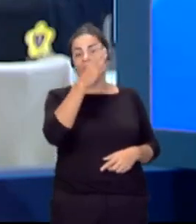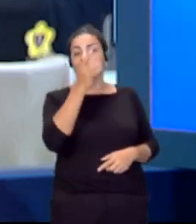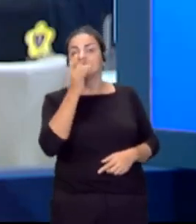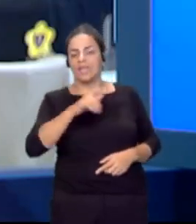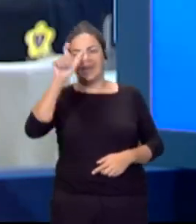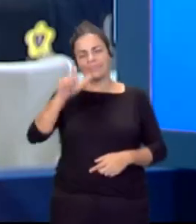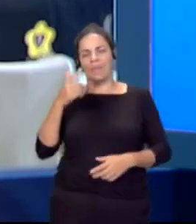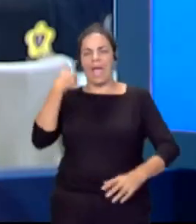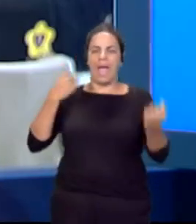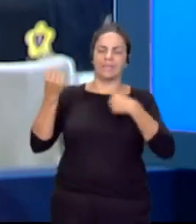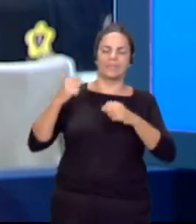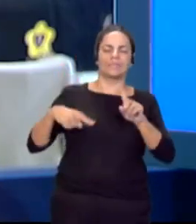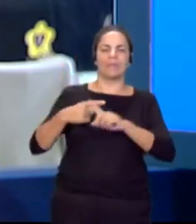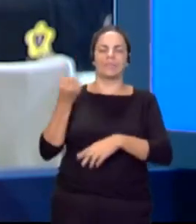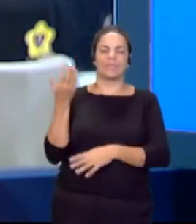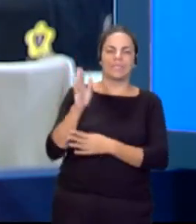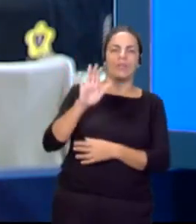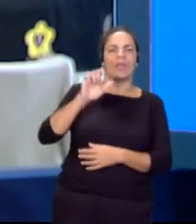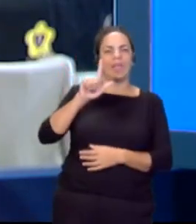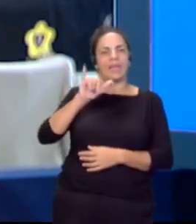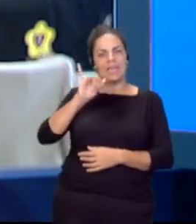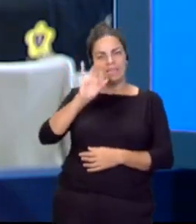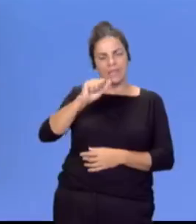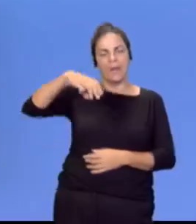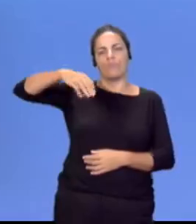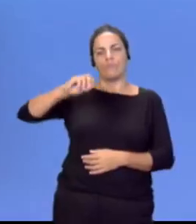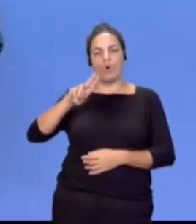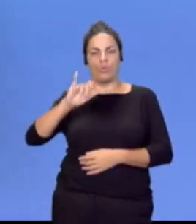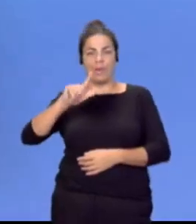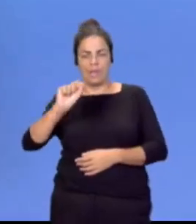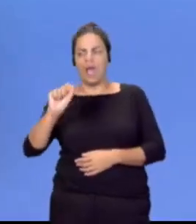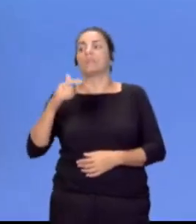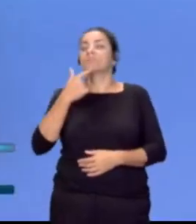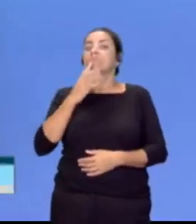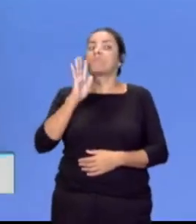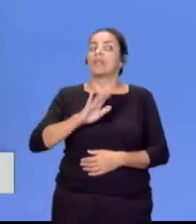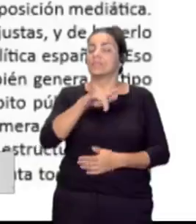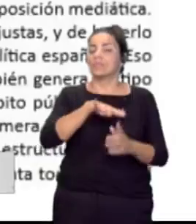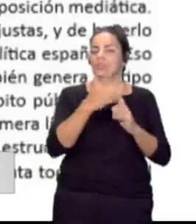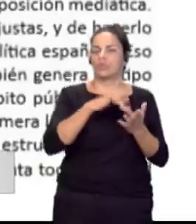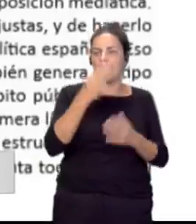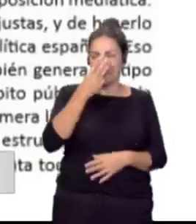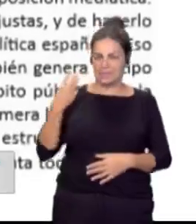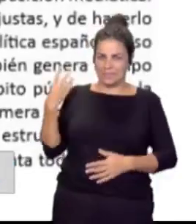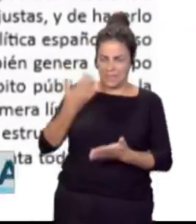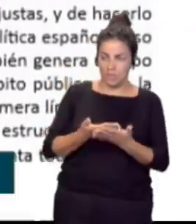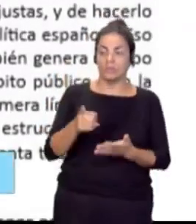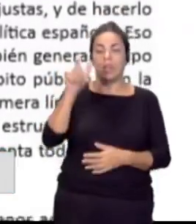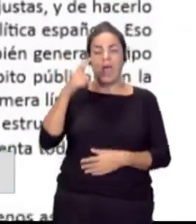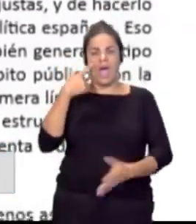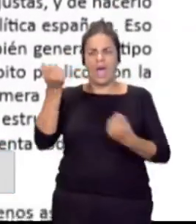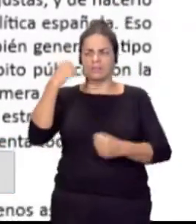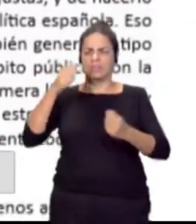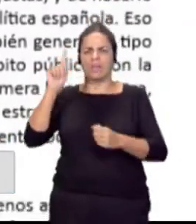Elisa Mouliad que presuntamente sufrió hace tres años. La actriz acompañó su denuncia con